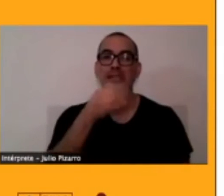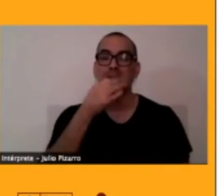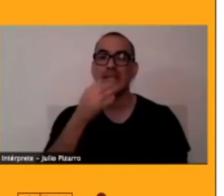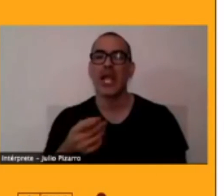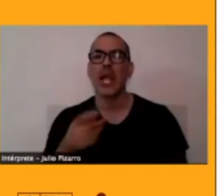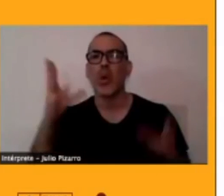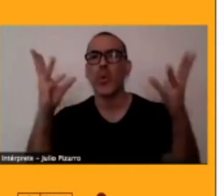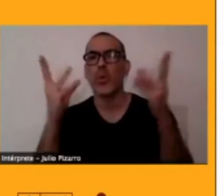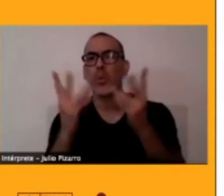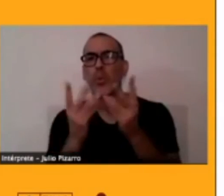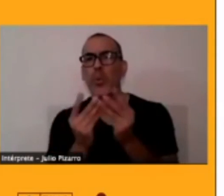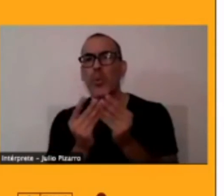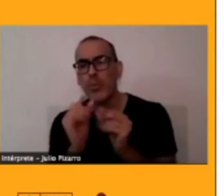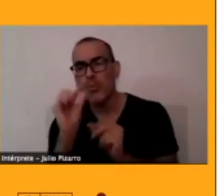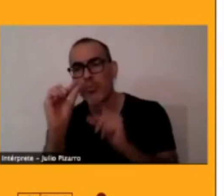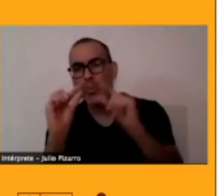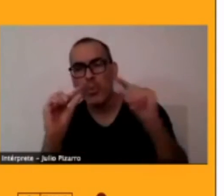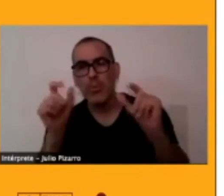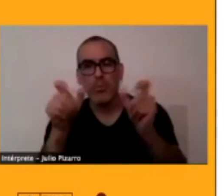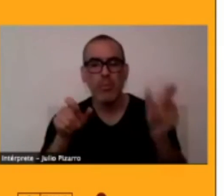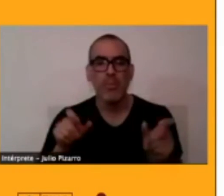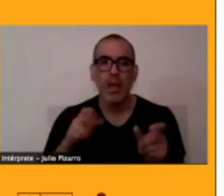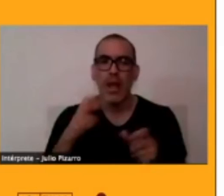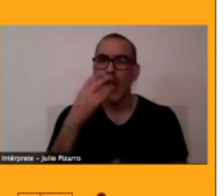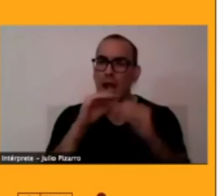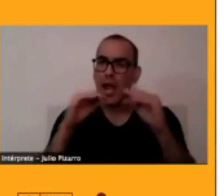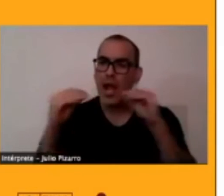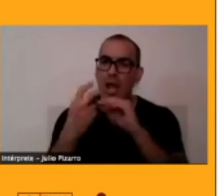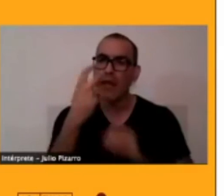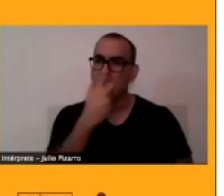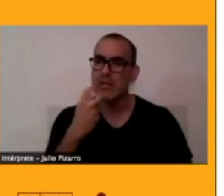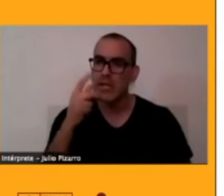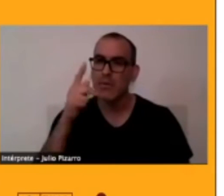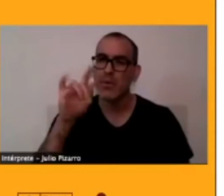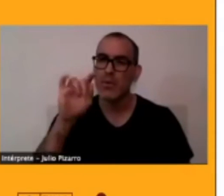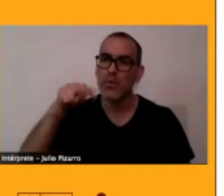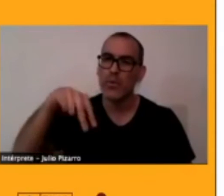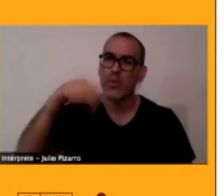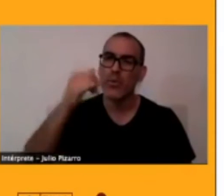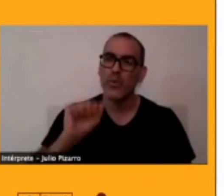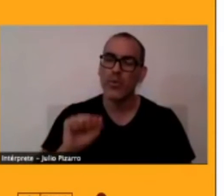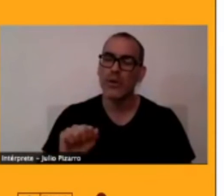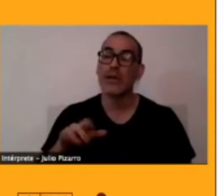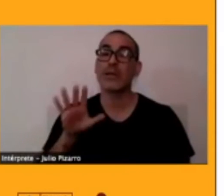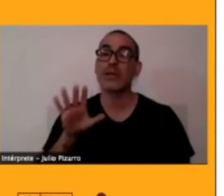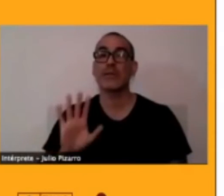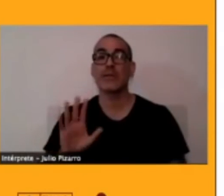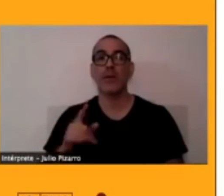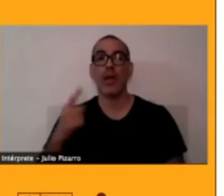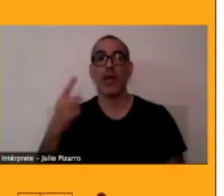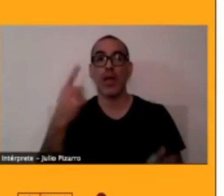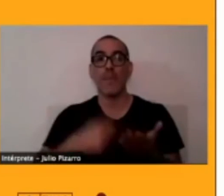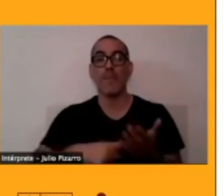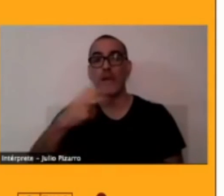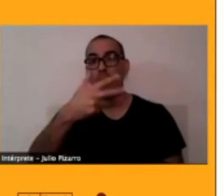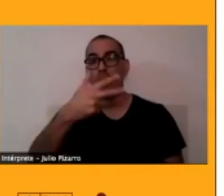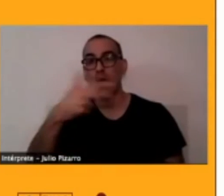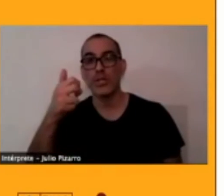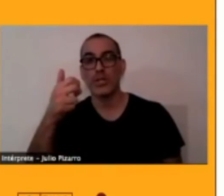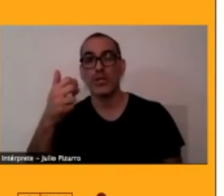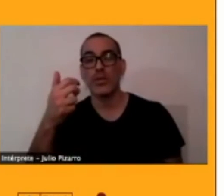estaban en el camino a la extinción, y es por eso que al momento de publicar este libro, en forma de ruego, dice,